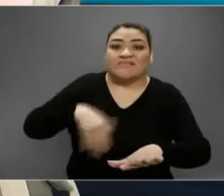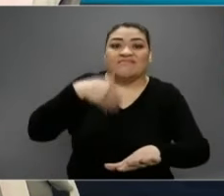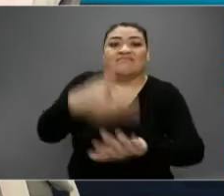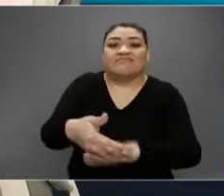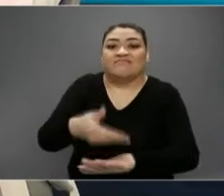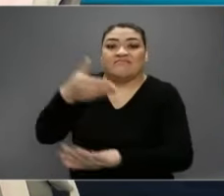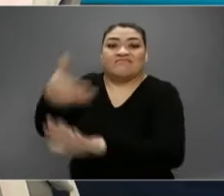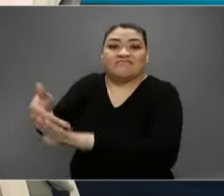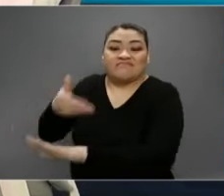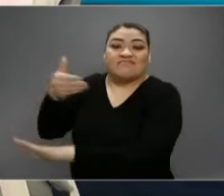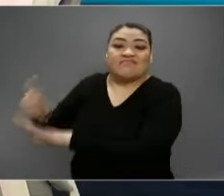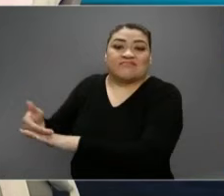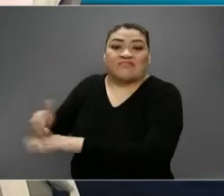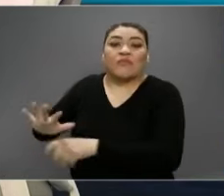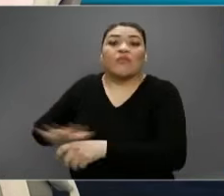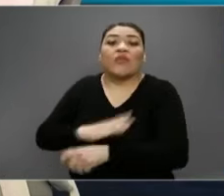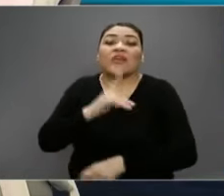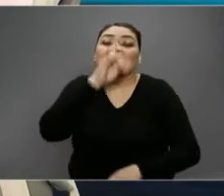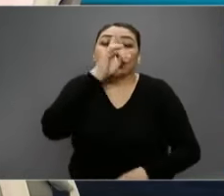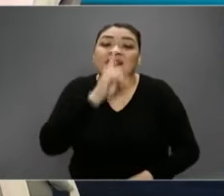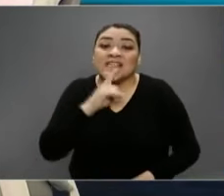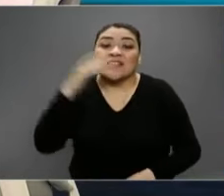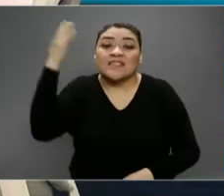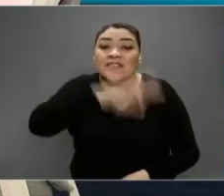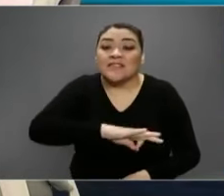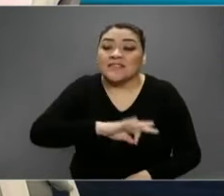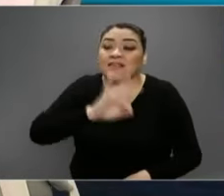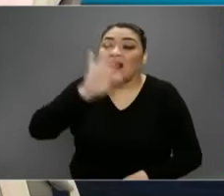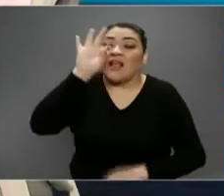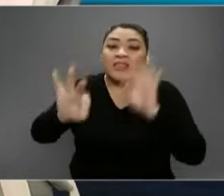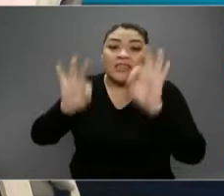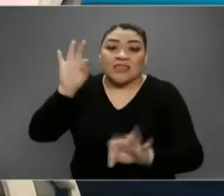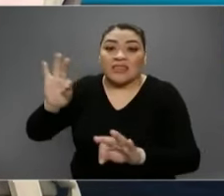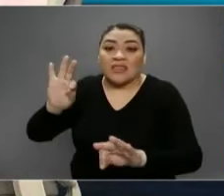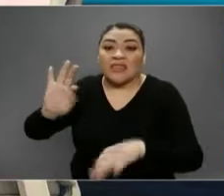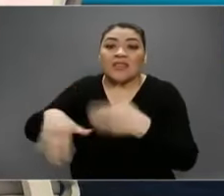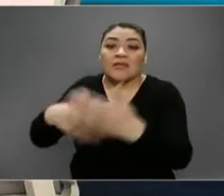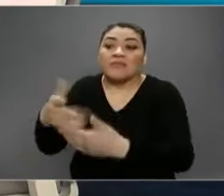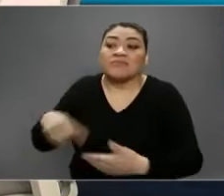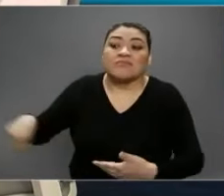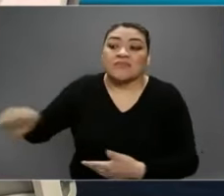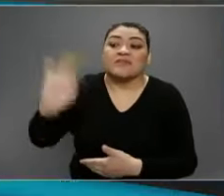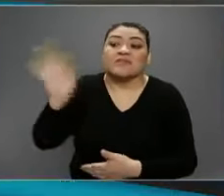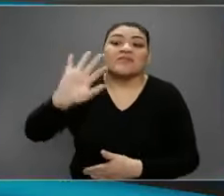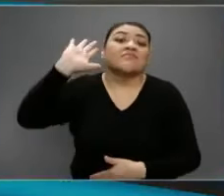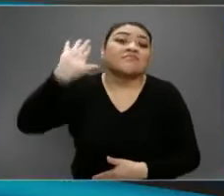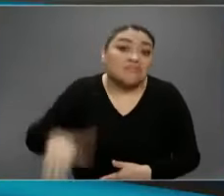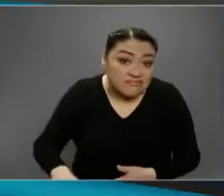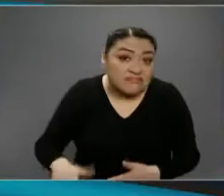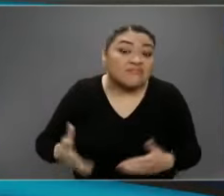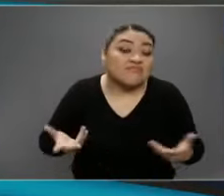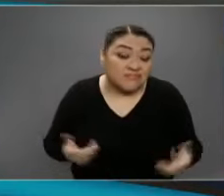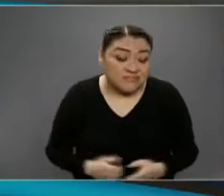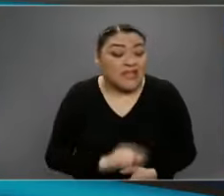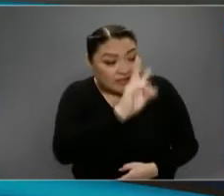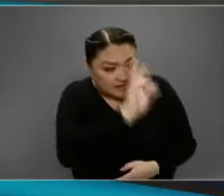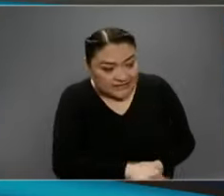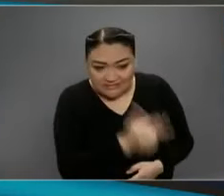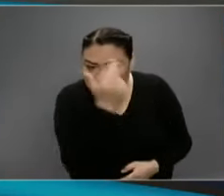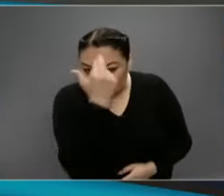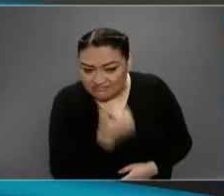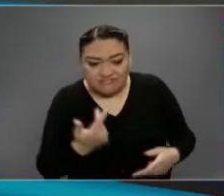porque al final la información falsa puede costar vidas. Exactamente. La información falsa cuesta vidas,